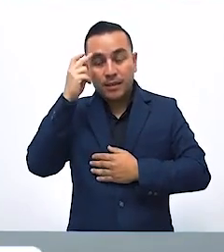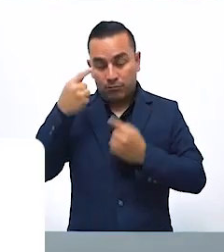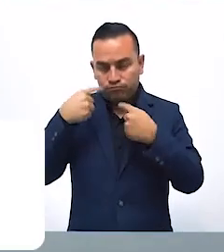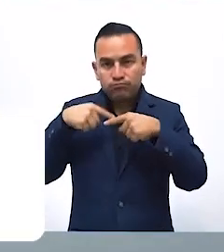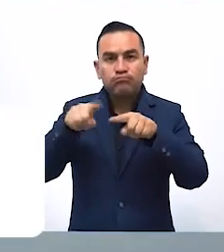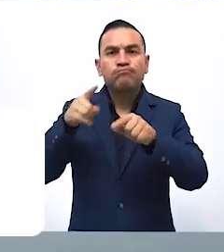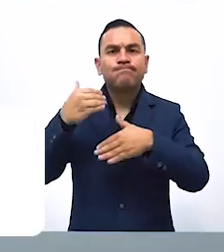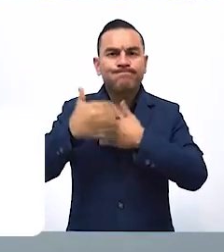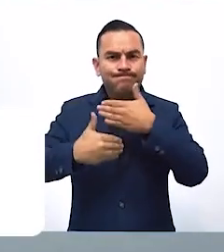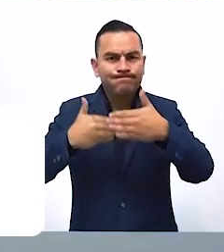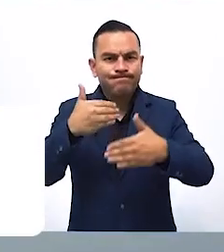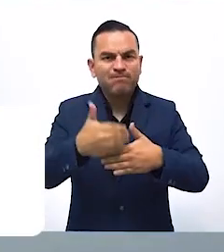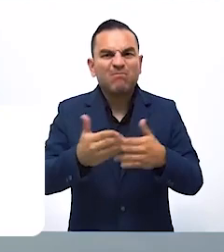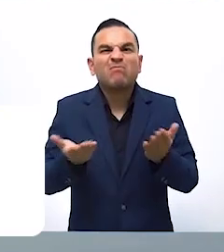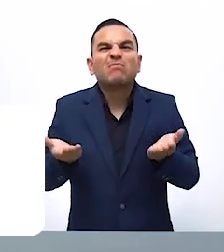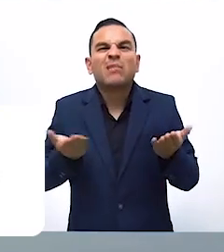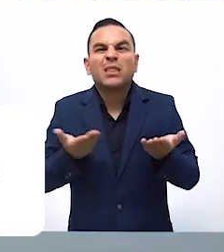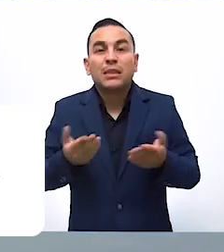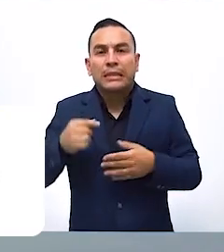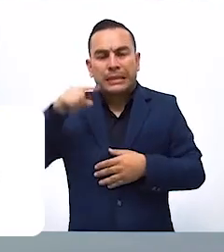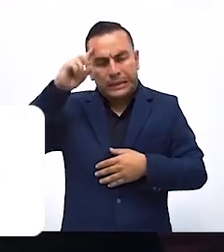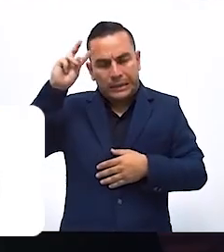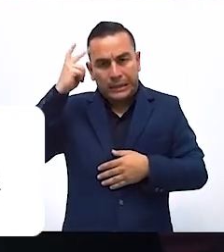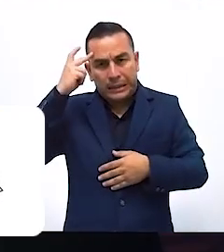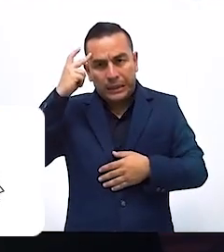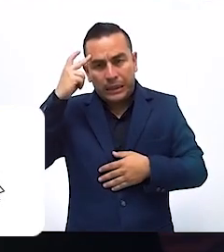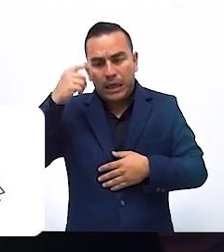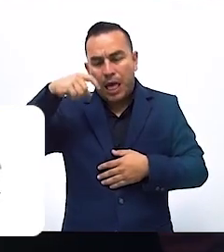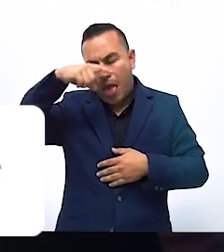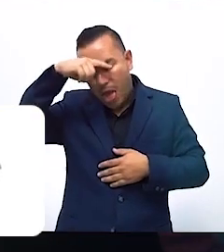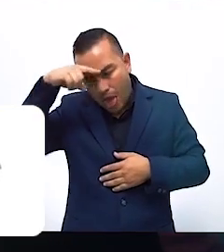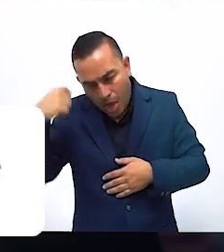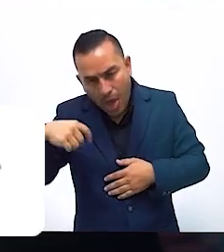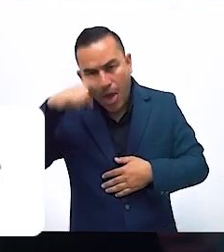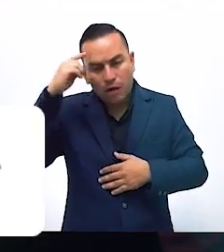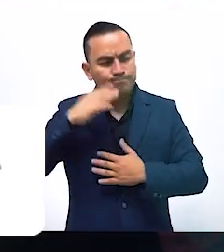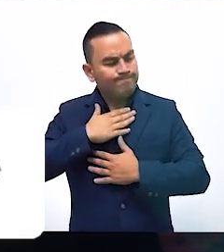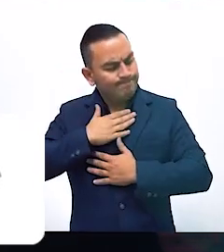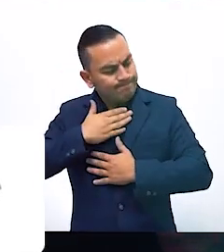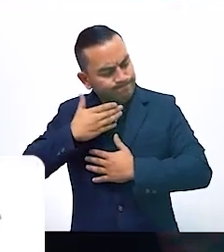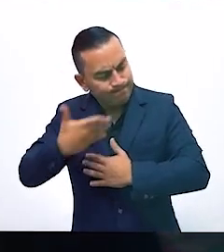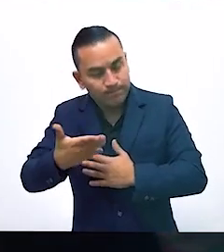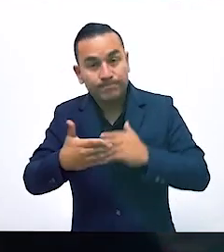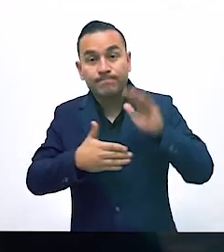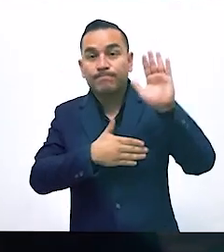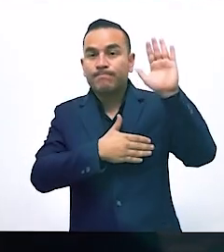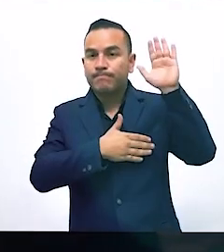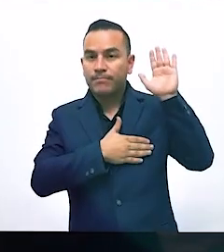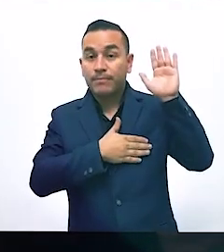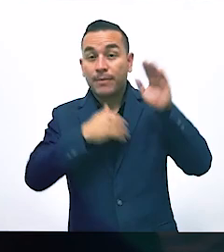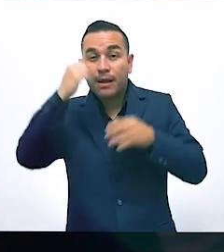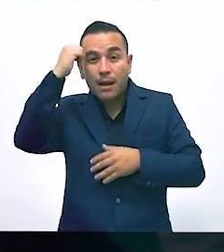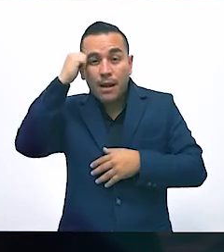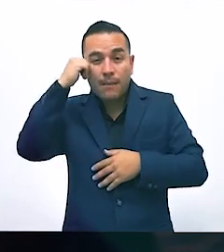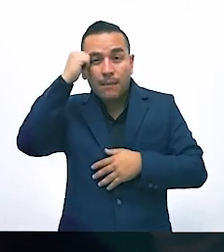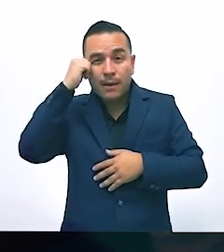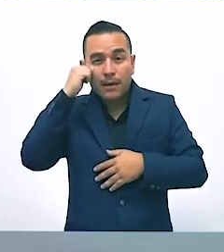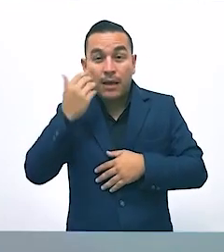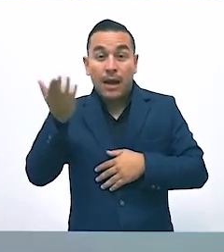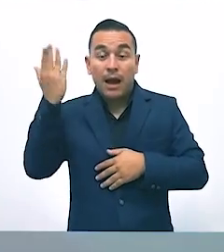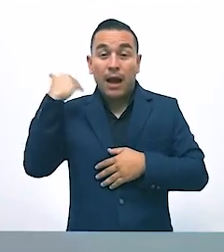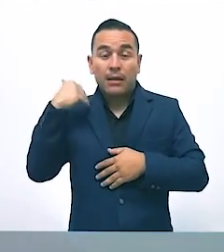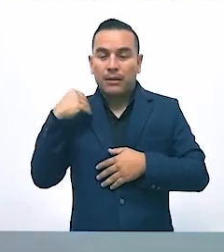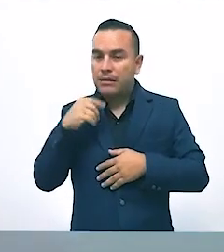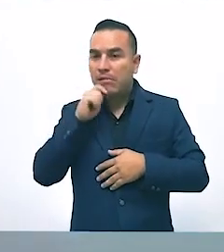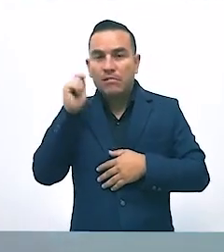es el final del camino. El camino requiere esfuerzo, voluntad, compromiso, desaprender viejas prácticas